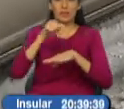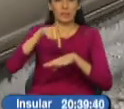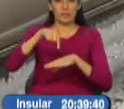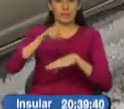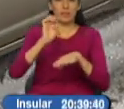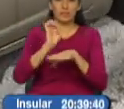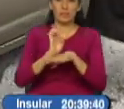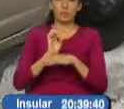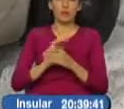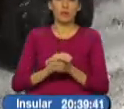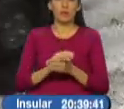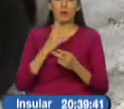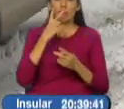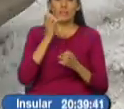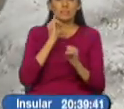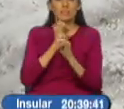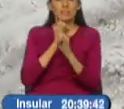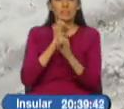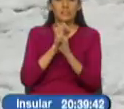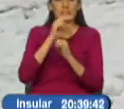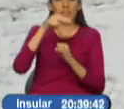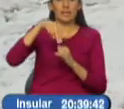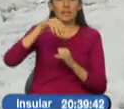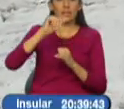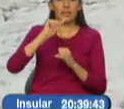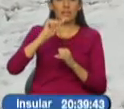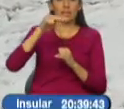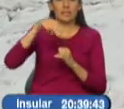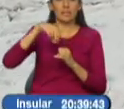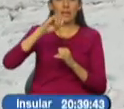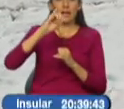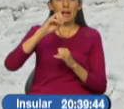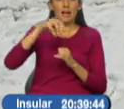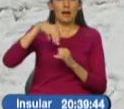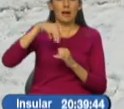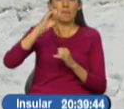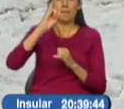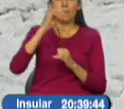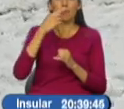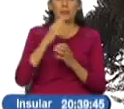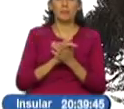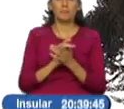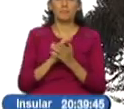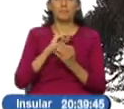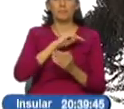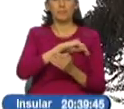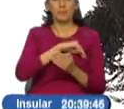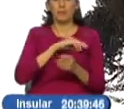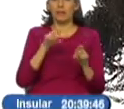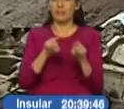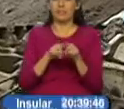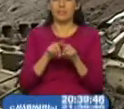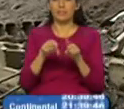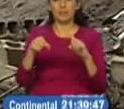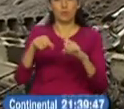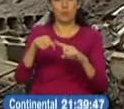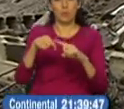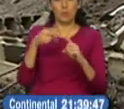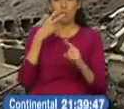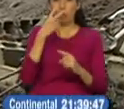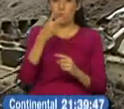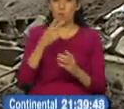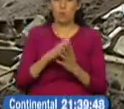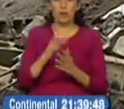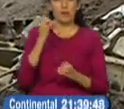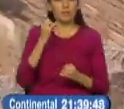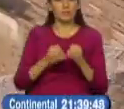Nacional de Meteorología e Hidrología INAMI En el Distrito Metropolitano de Iquito las condiciones del mal tiempo serán similares a las registradas en